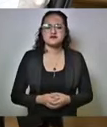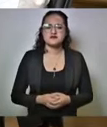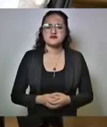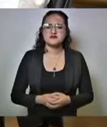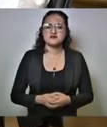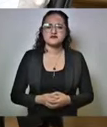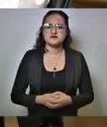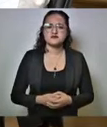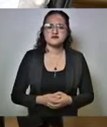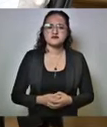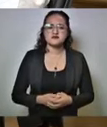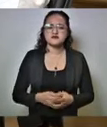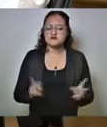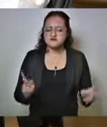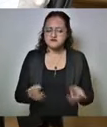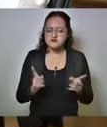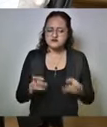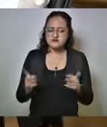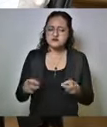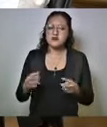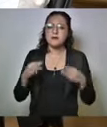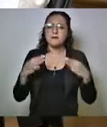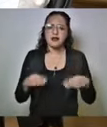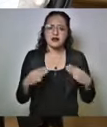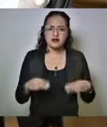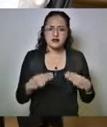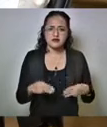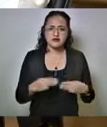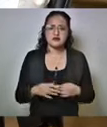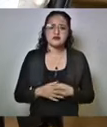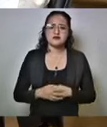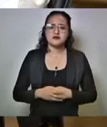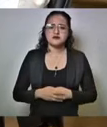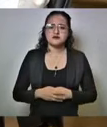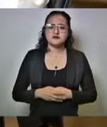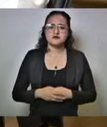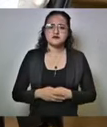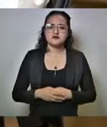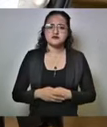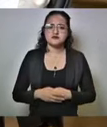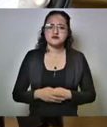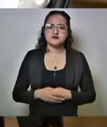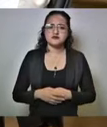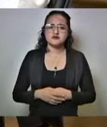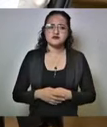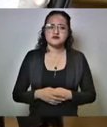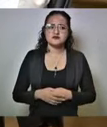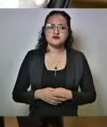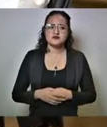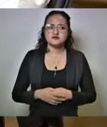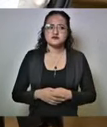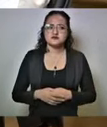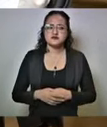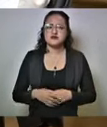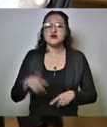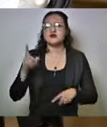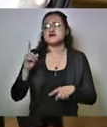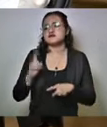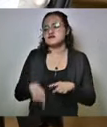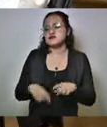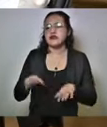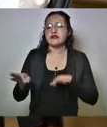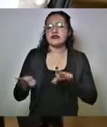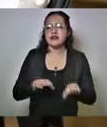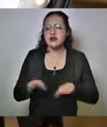el comercio en mercados, sobre suspensión de actividades